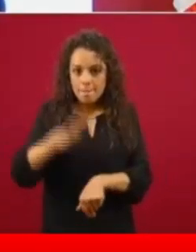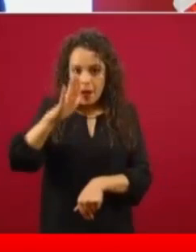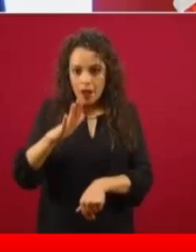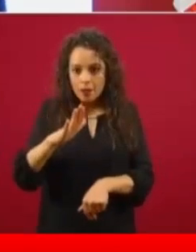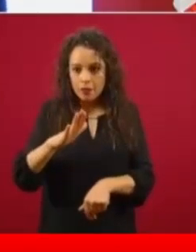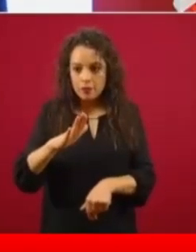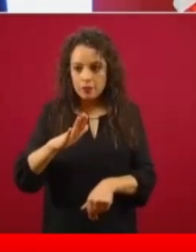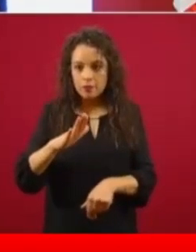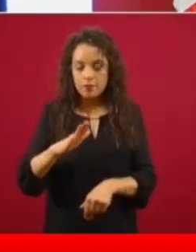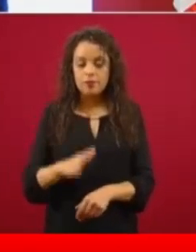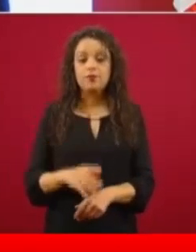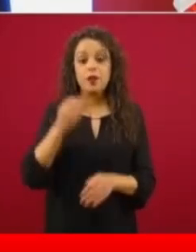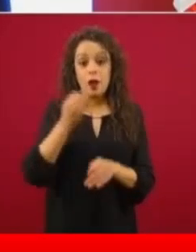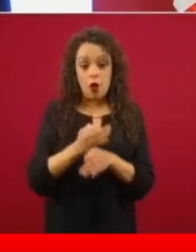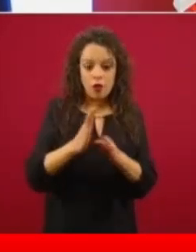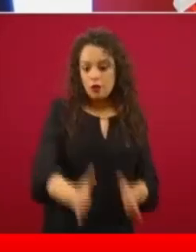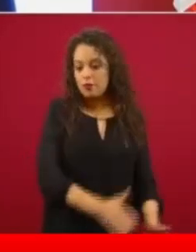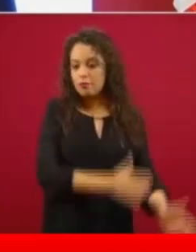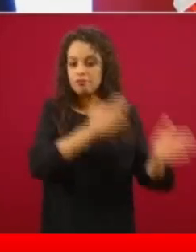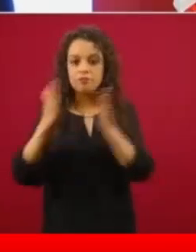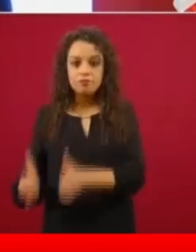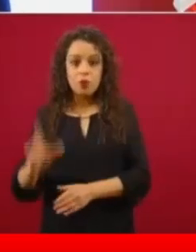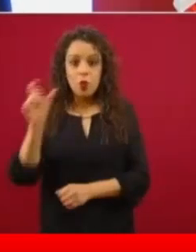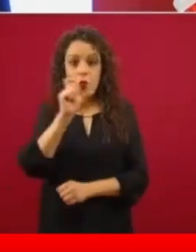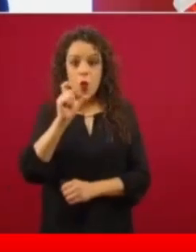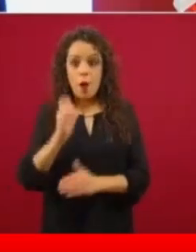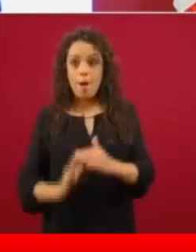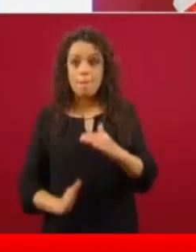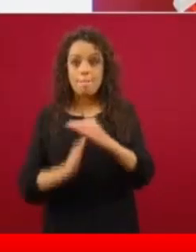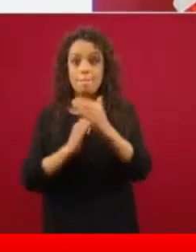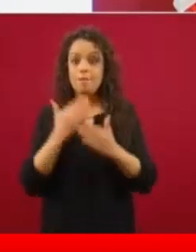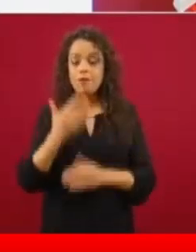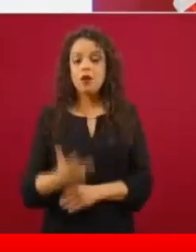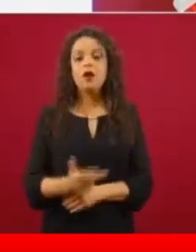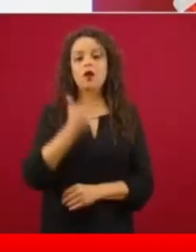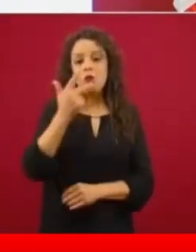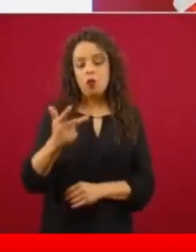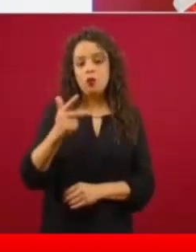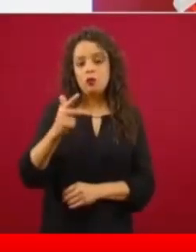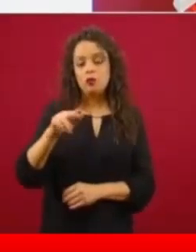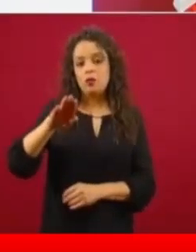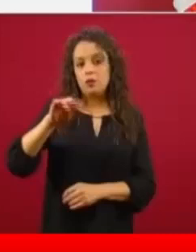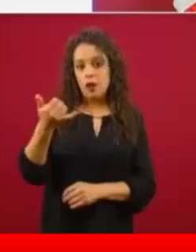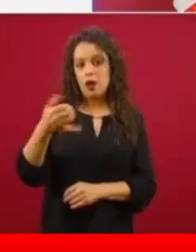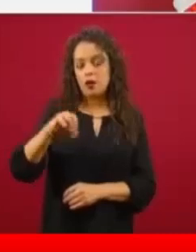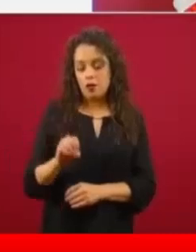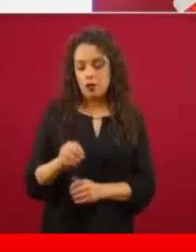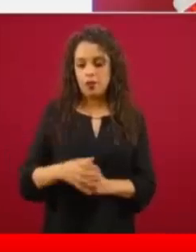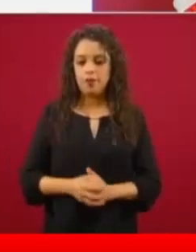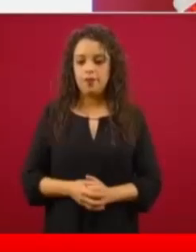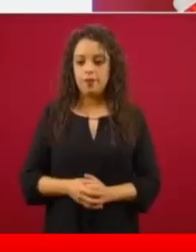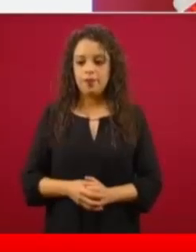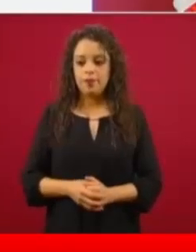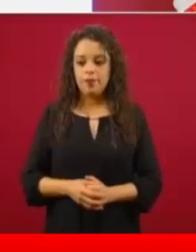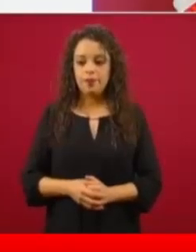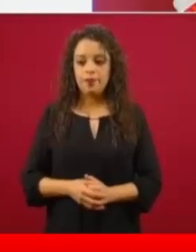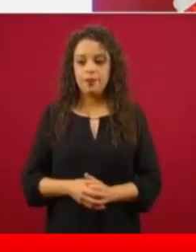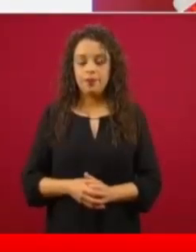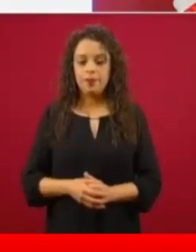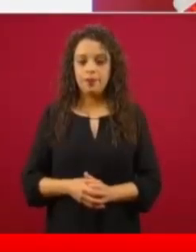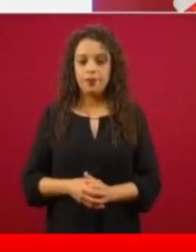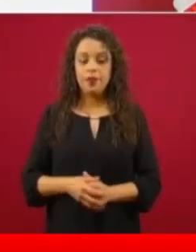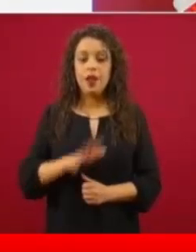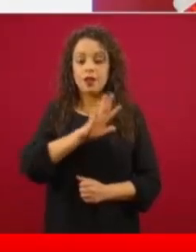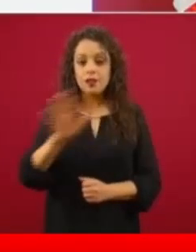Y estoy consciente que yo previamente dije 6 de mayo. Al actualizar la predicción, se ve todavía una ganancia adicional,